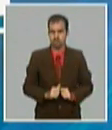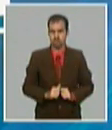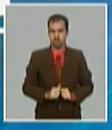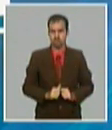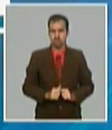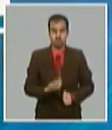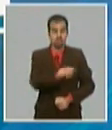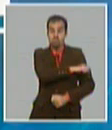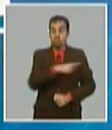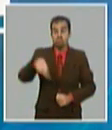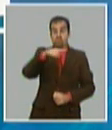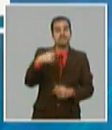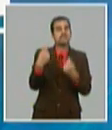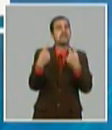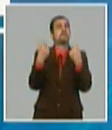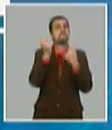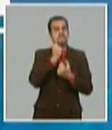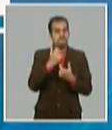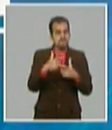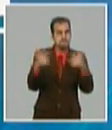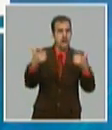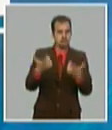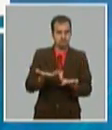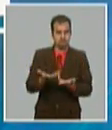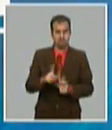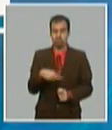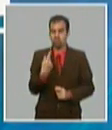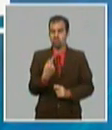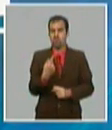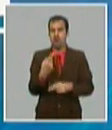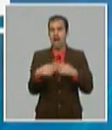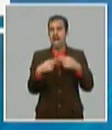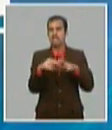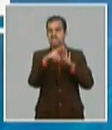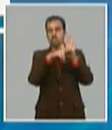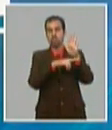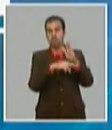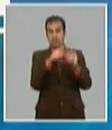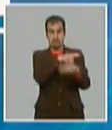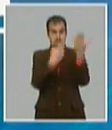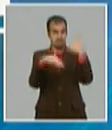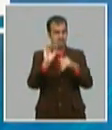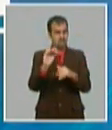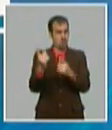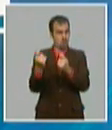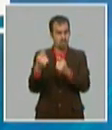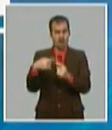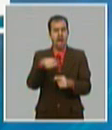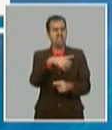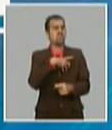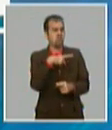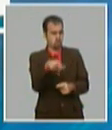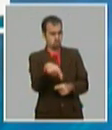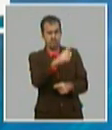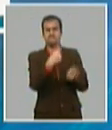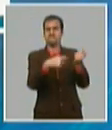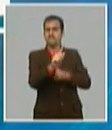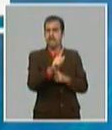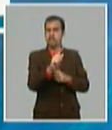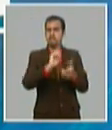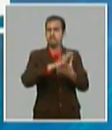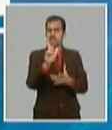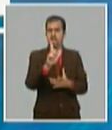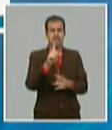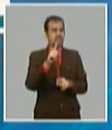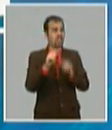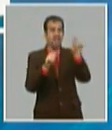hay que ser competitivo nosotros lo que no podemos hacer es una resolución en el Ministerio de Economía es decir a ti le toca venderle a Mariel y al de Mariel hacerle otra y